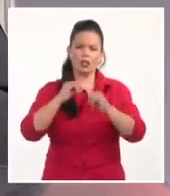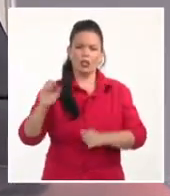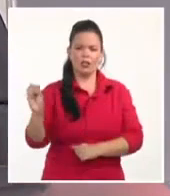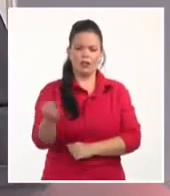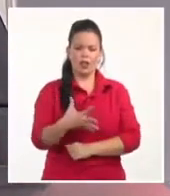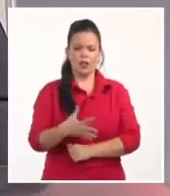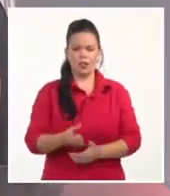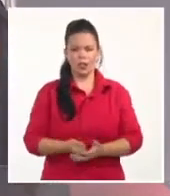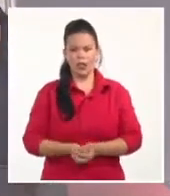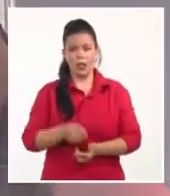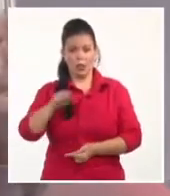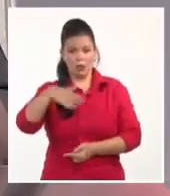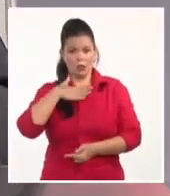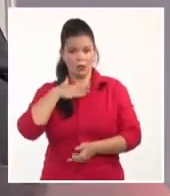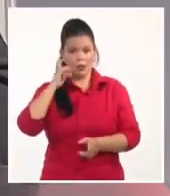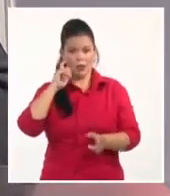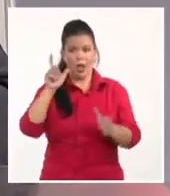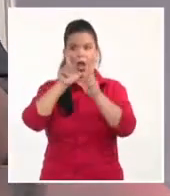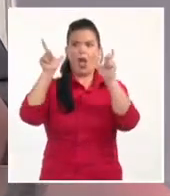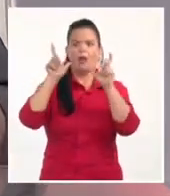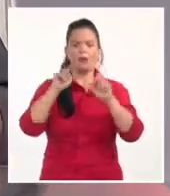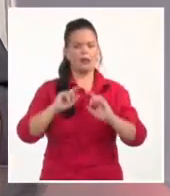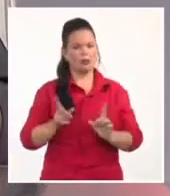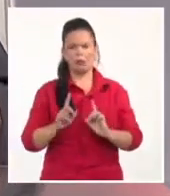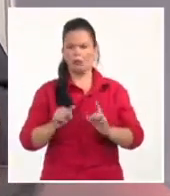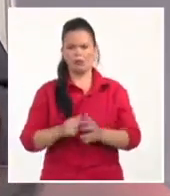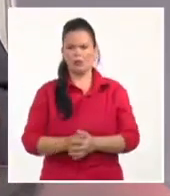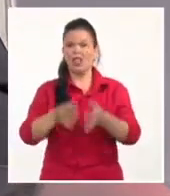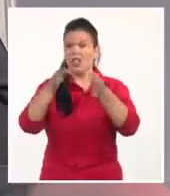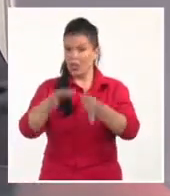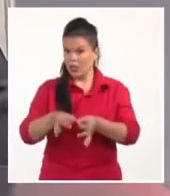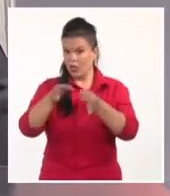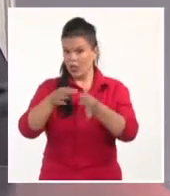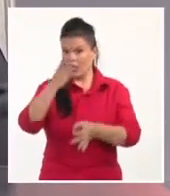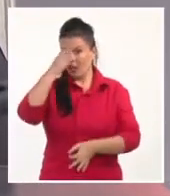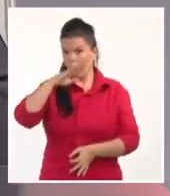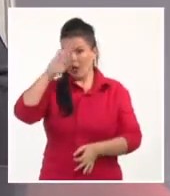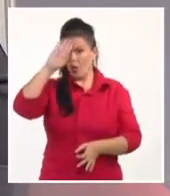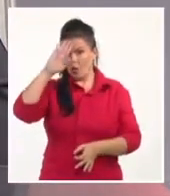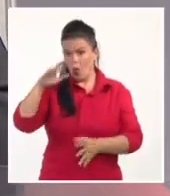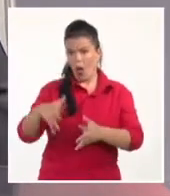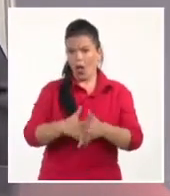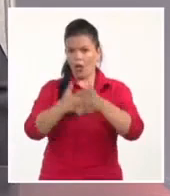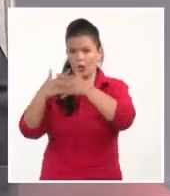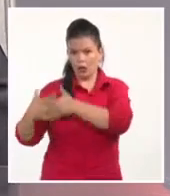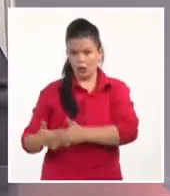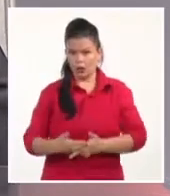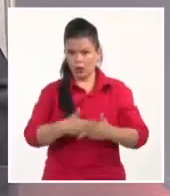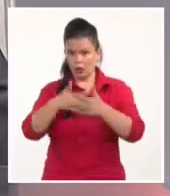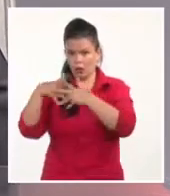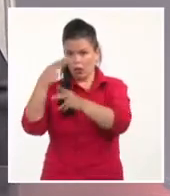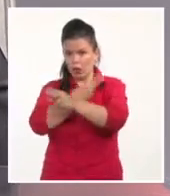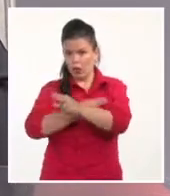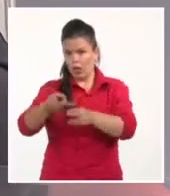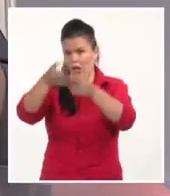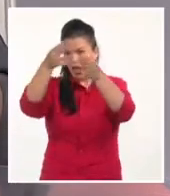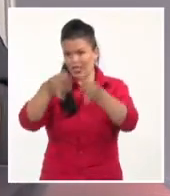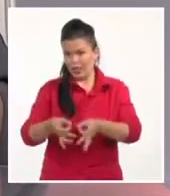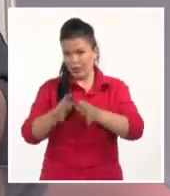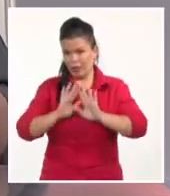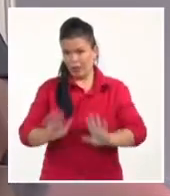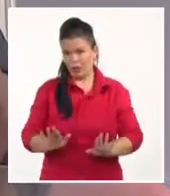Porque por lo menos hemos visto, bueno, siempre Cuba ha estado bajo asedio mediático y con todo este tipo de campañas y guerras sucias.